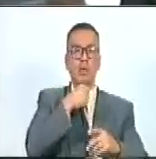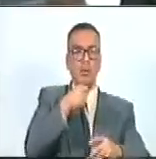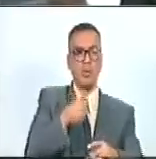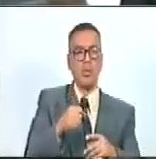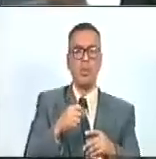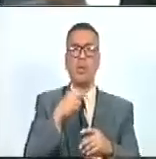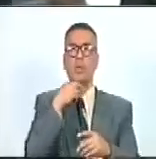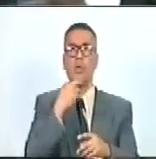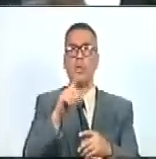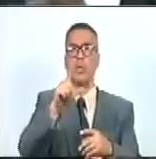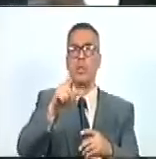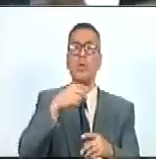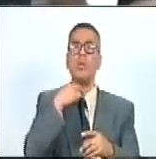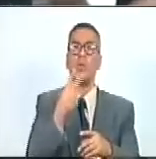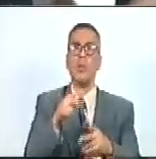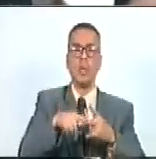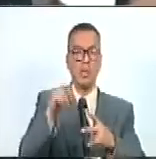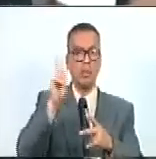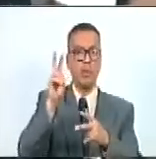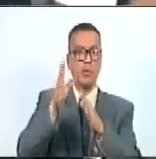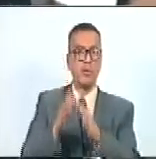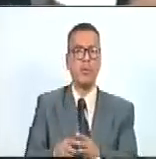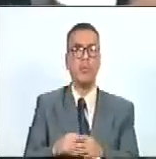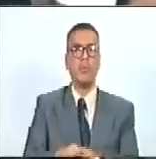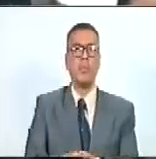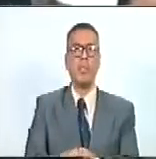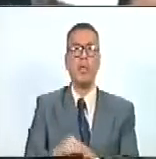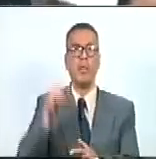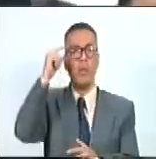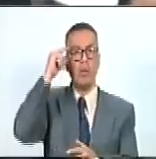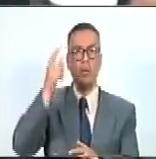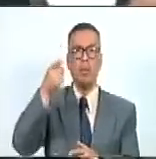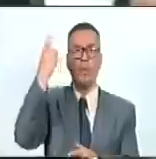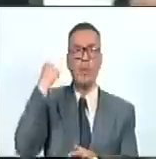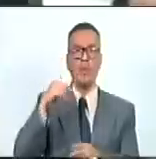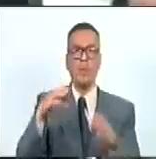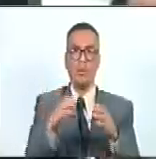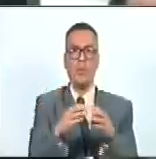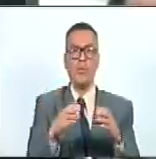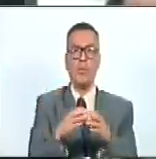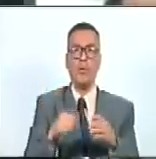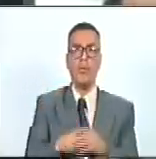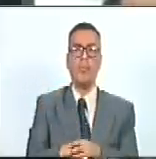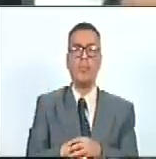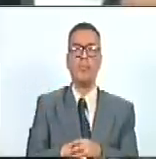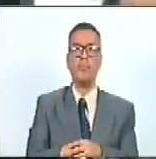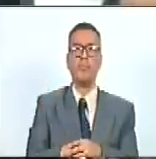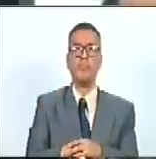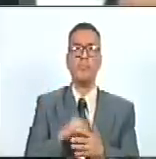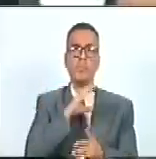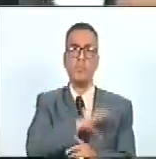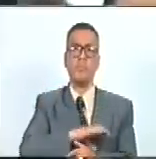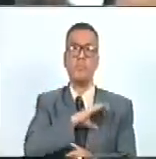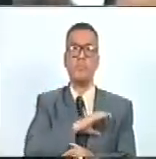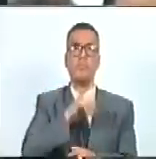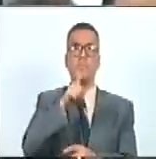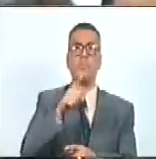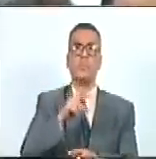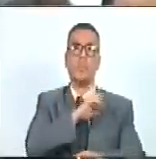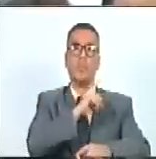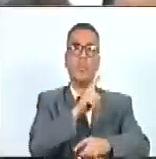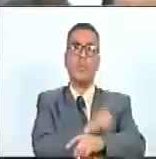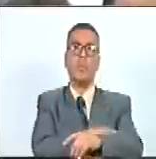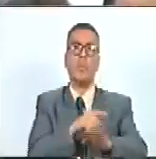locutor en Venezuela. Día de ayer en la reunión de la Comisión del Poder